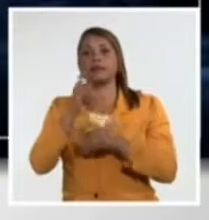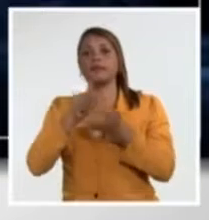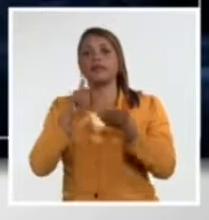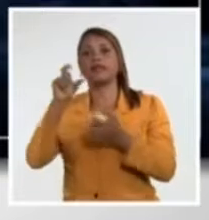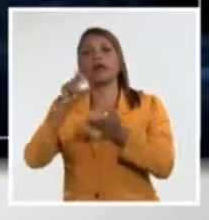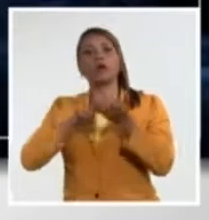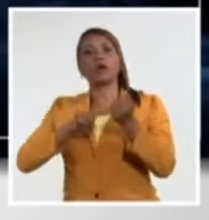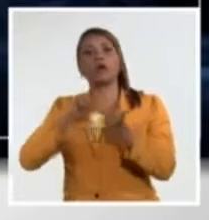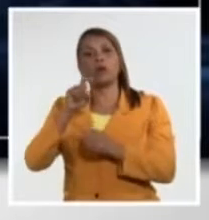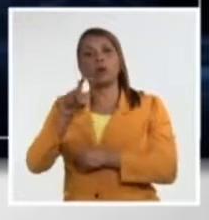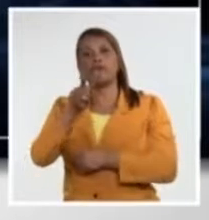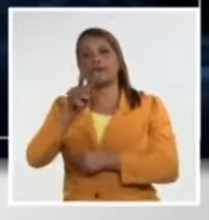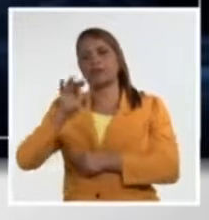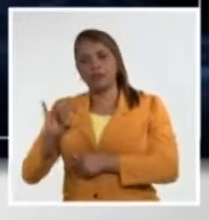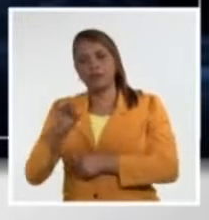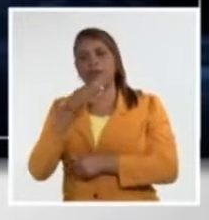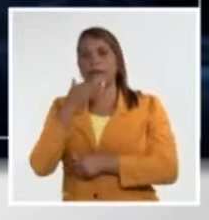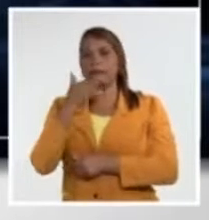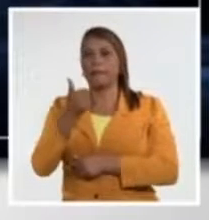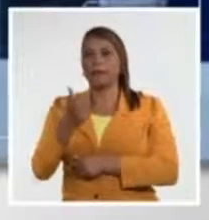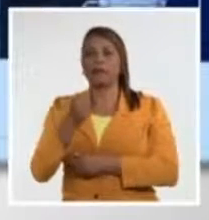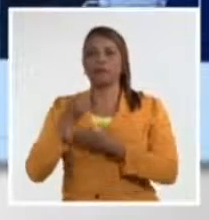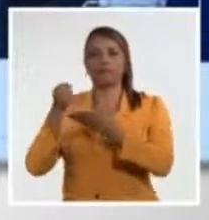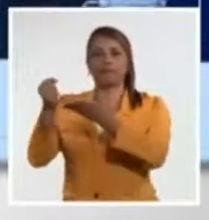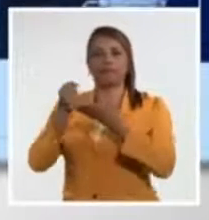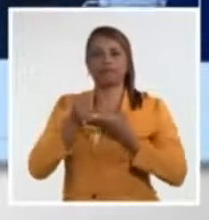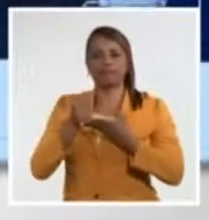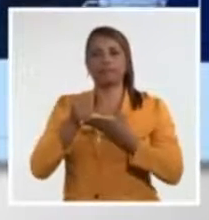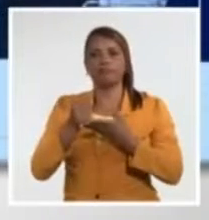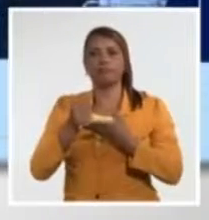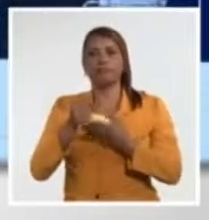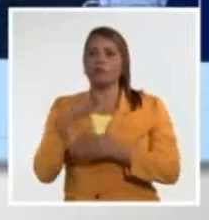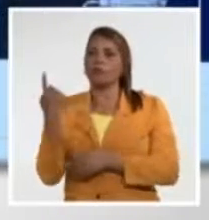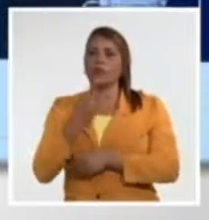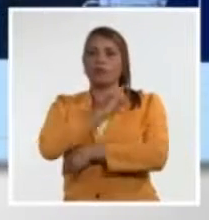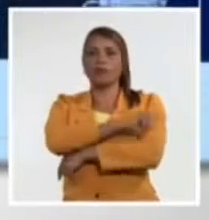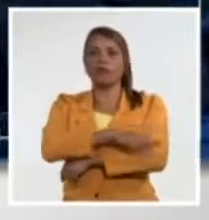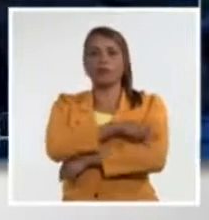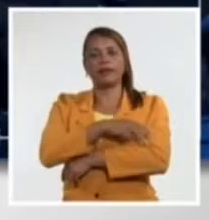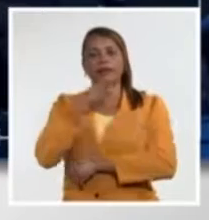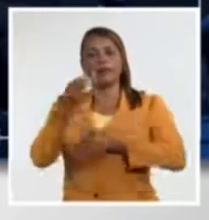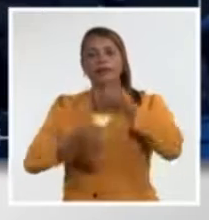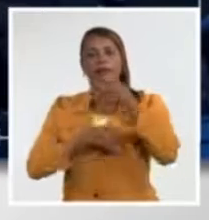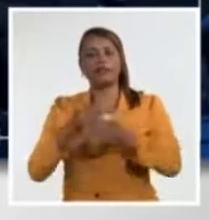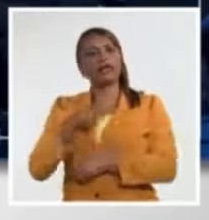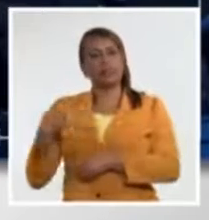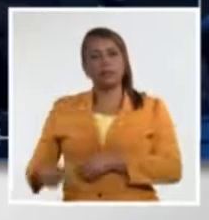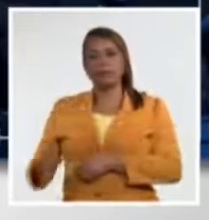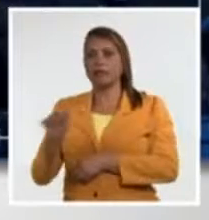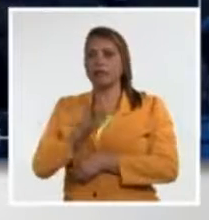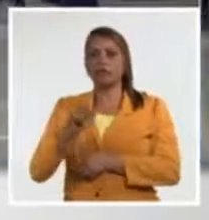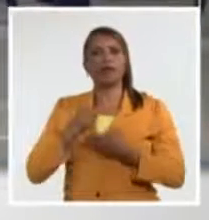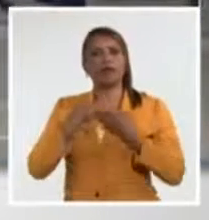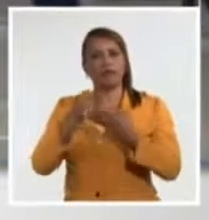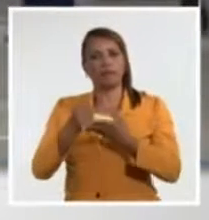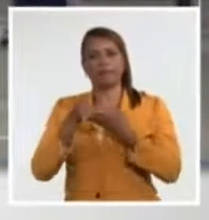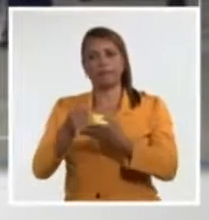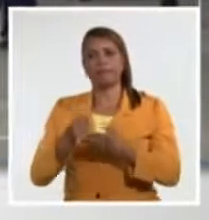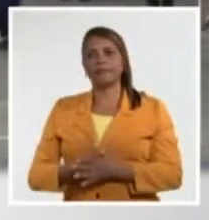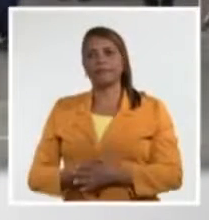expandir las fuentes de financiación. Esto pone sobre la mesa la posibilidad de que China también realice aportes.